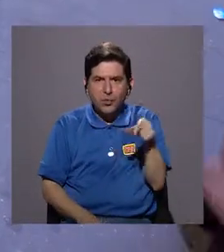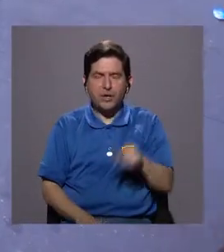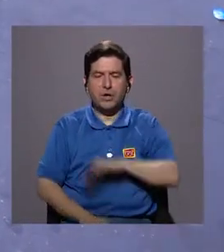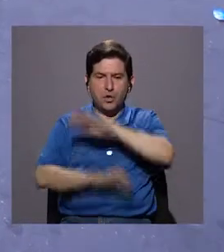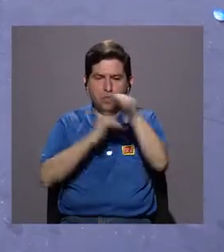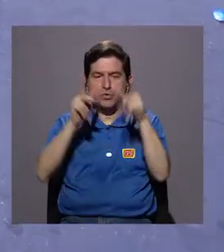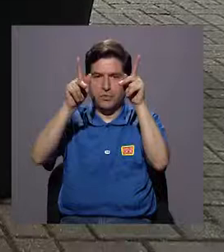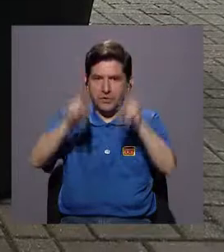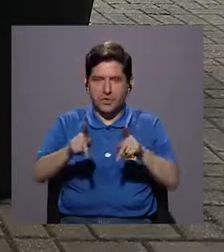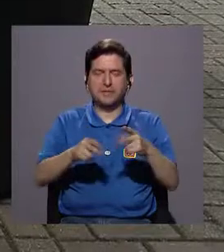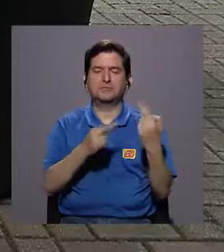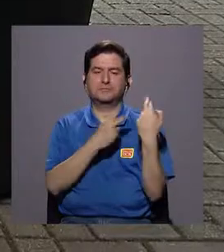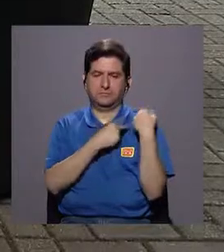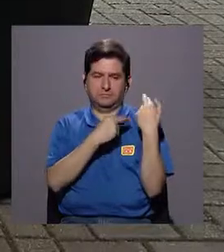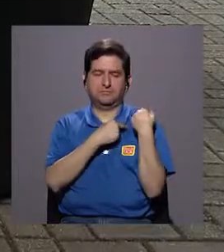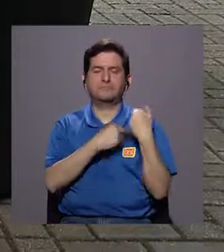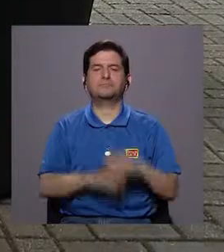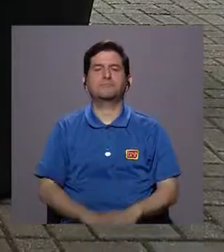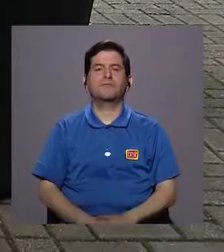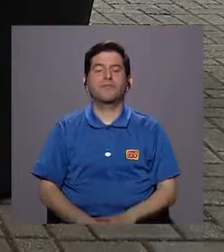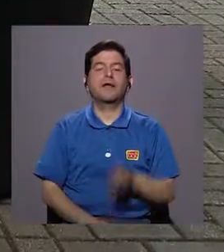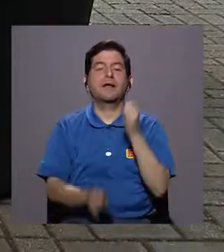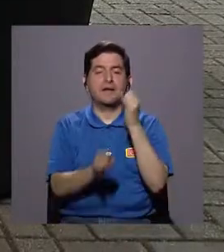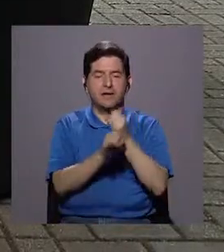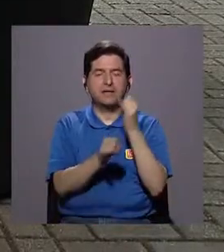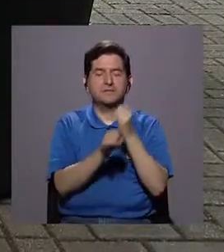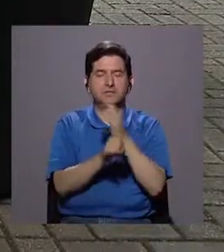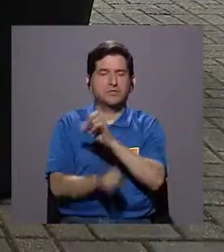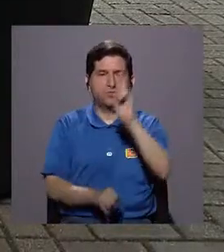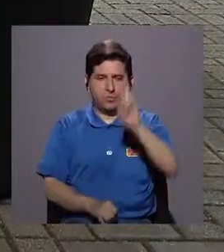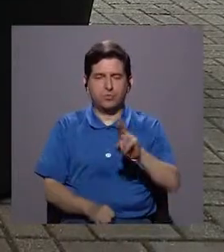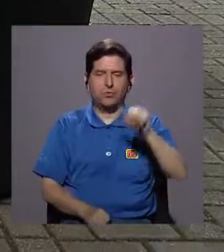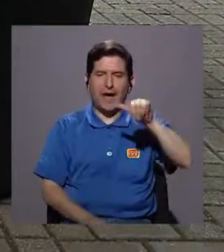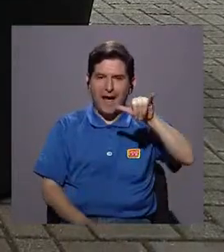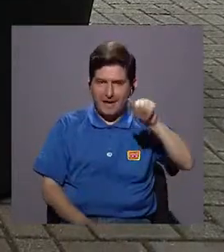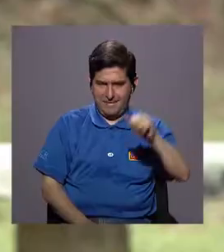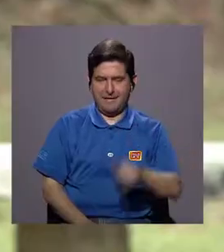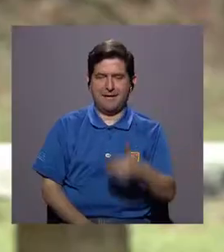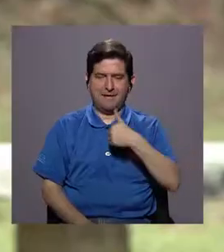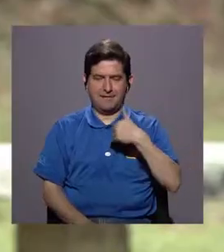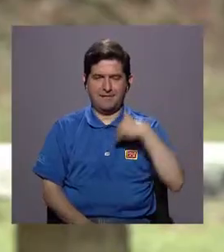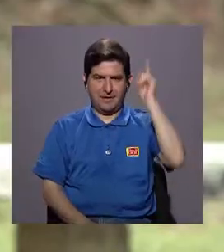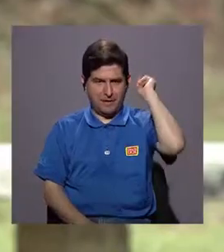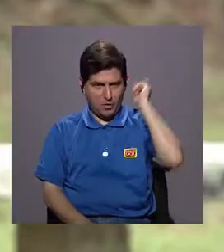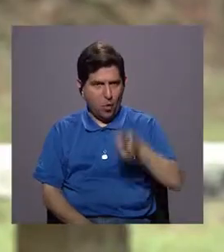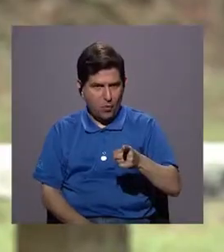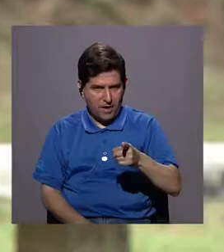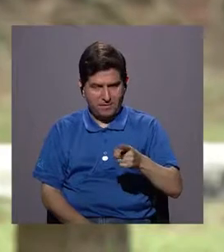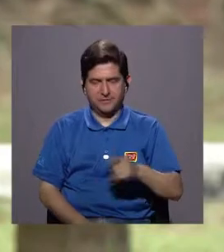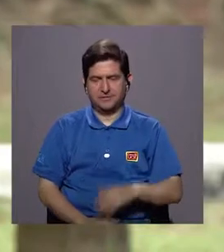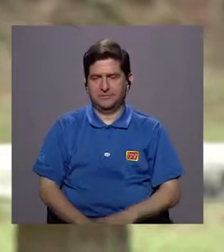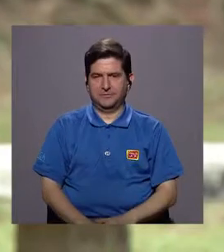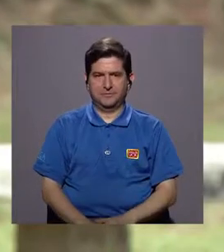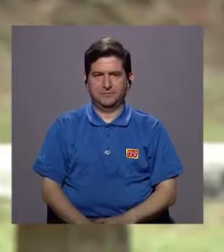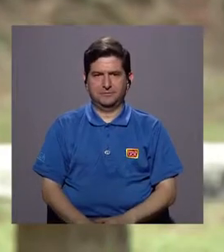responsabilidad de todos y todas. Si bien es cierto, el Instituto Costa Rica de Cueductos y Alcantarillados tiene la obligación